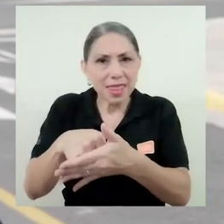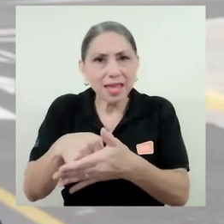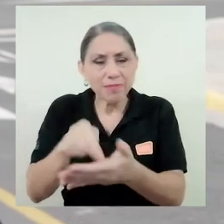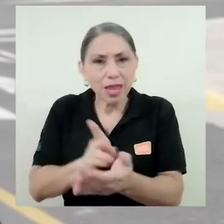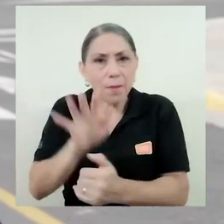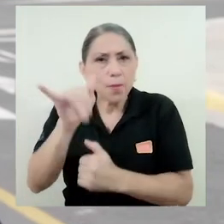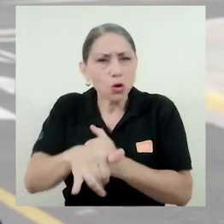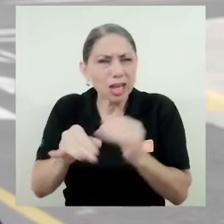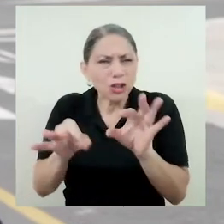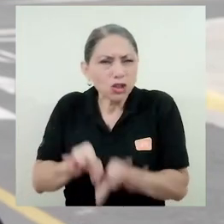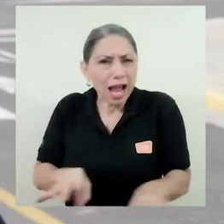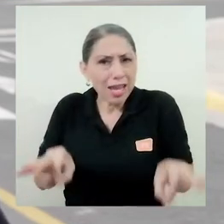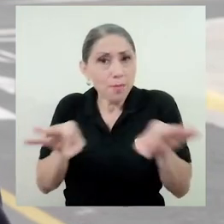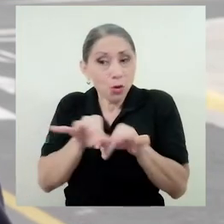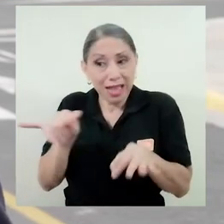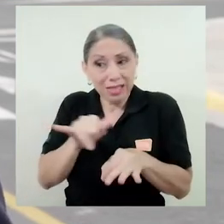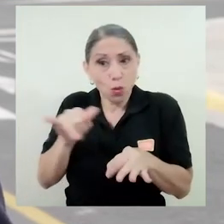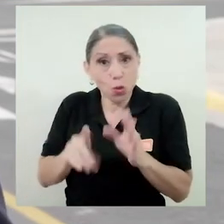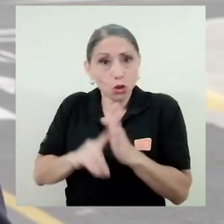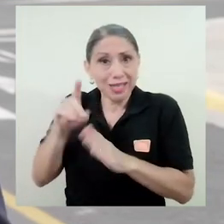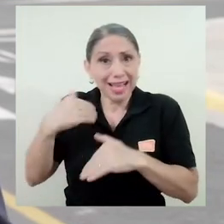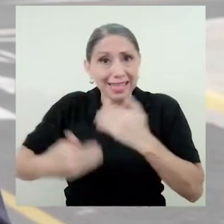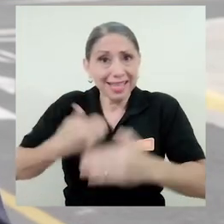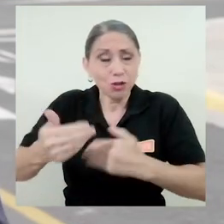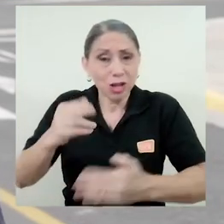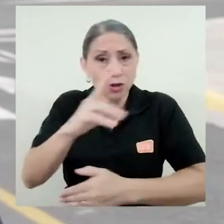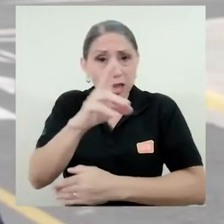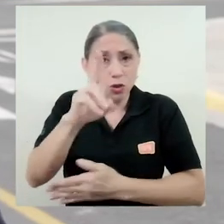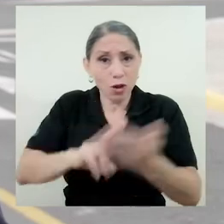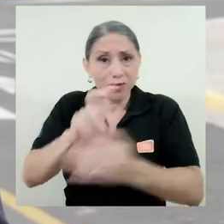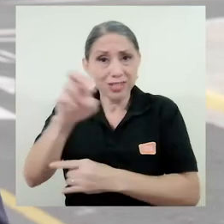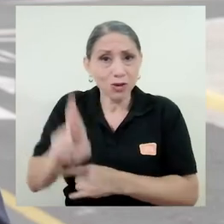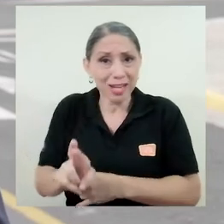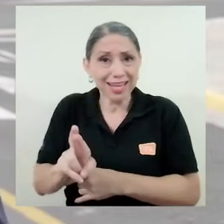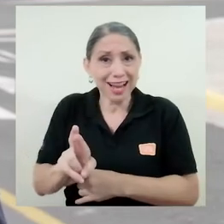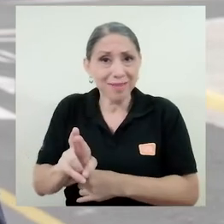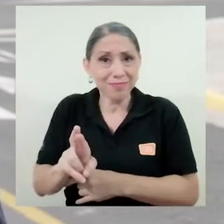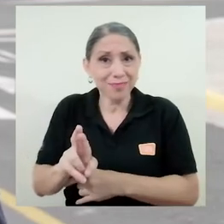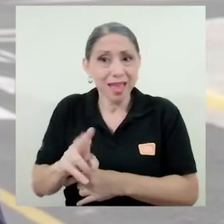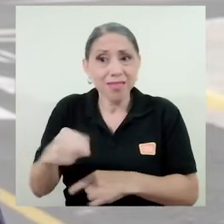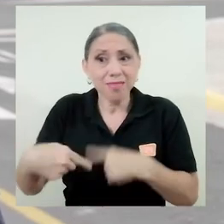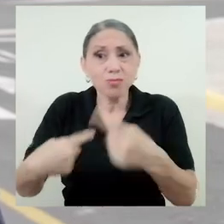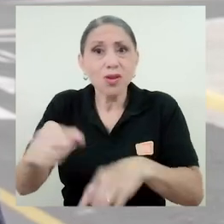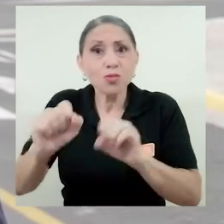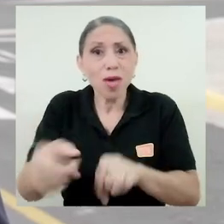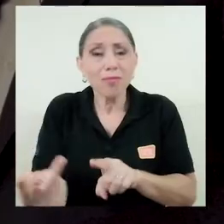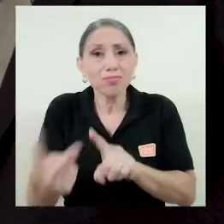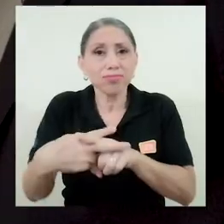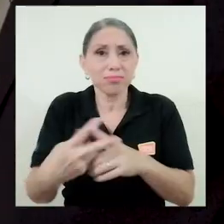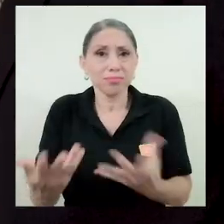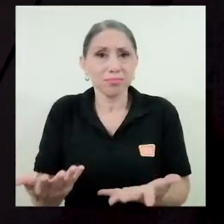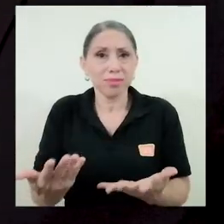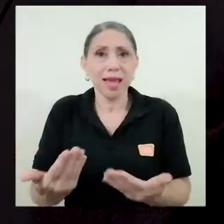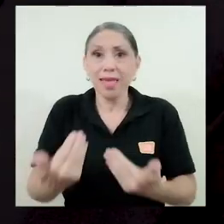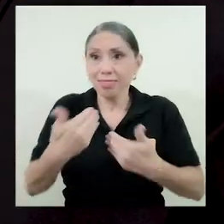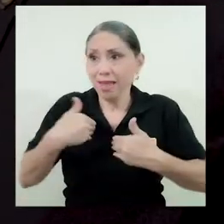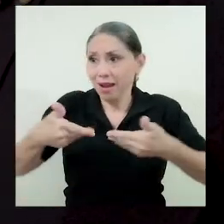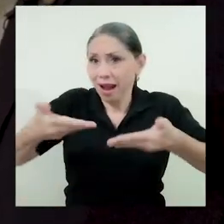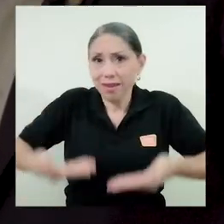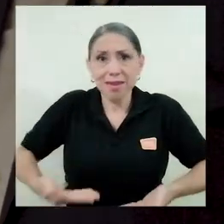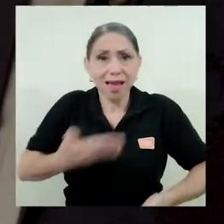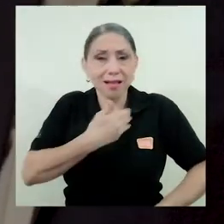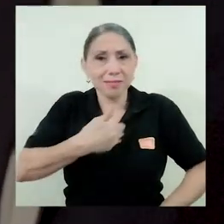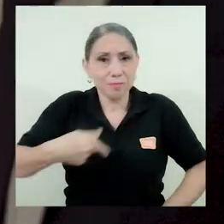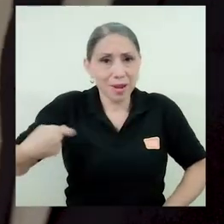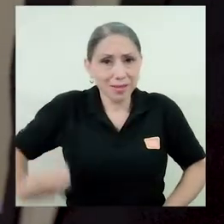relevantes como los que se han estado desarrollando en la Universidad de Costa Rica puedan llevarse a la práctica. El hecho de tener al señor